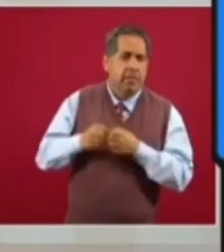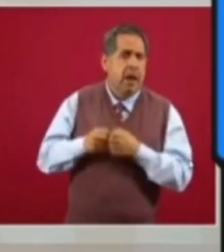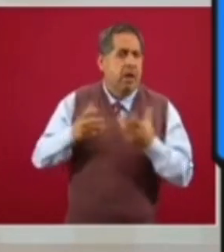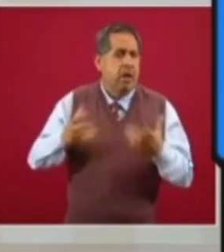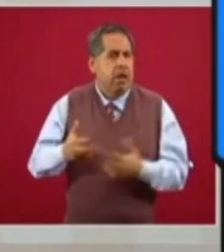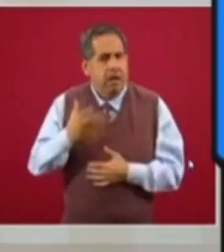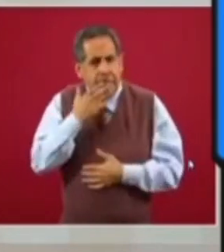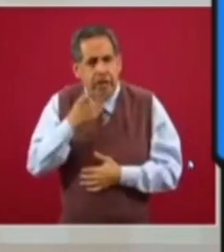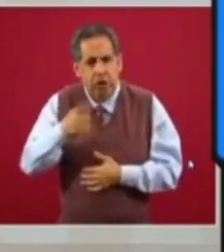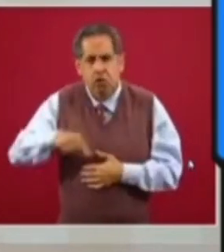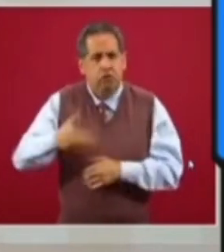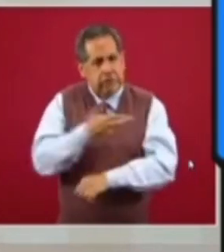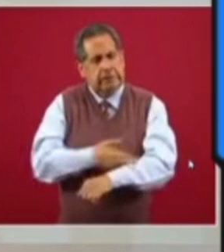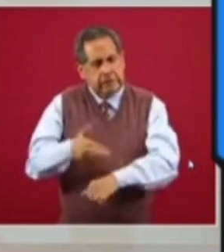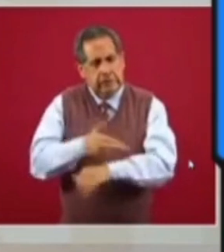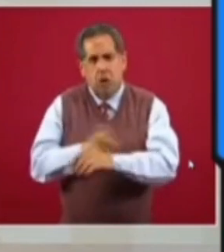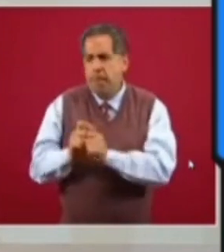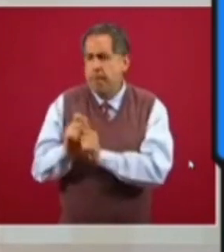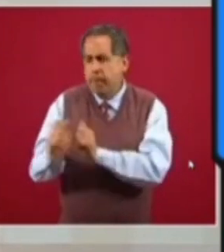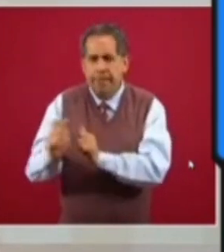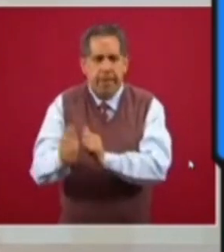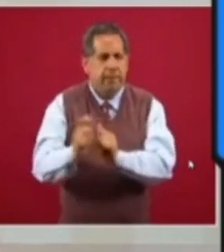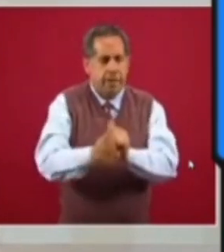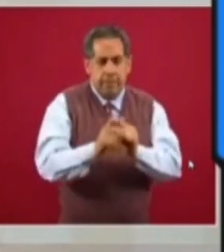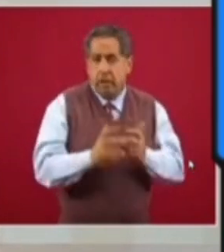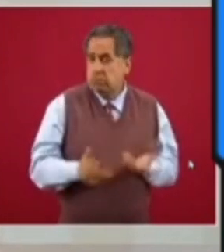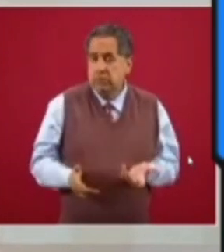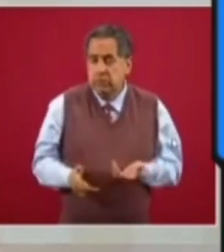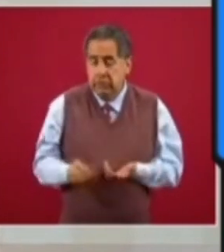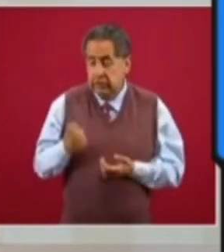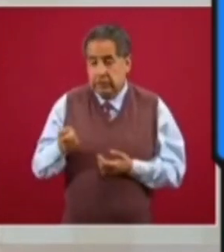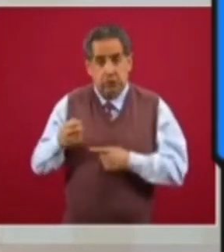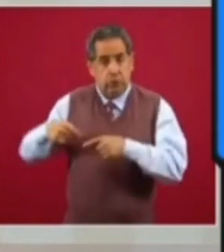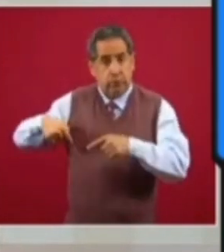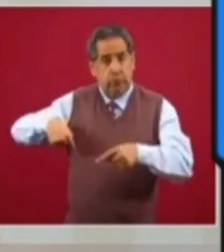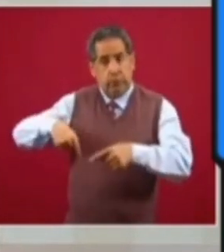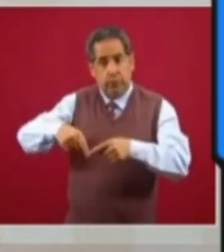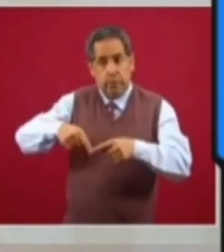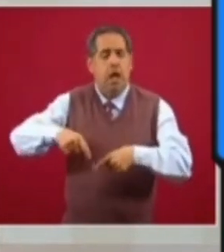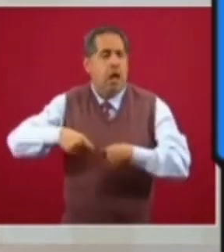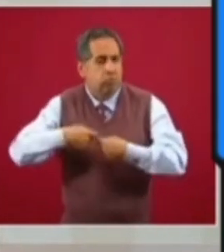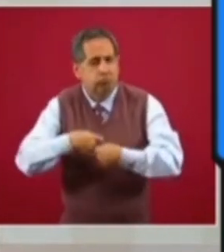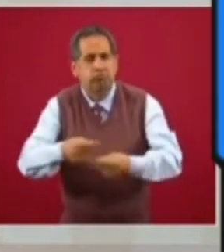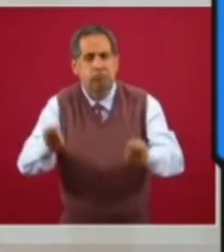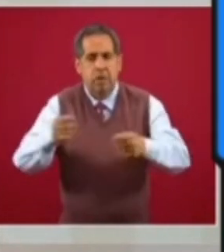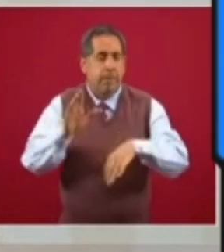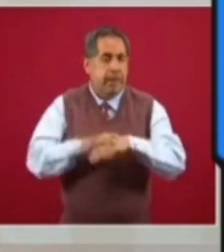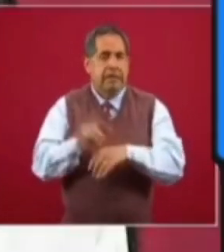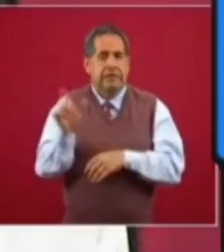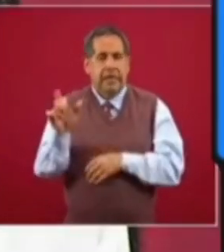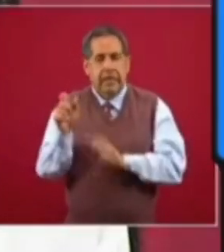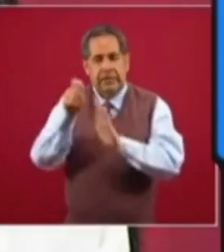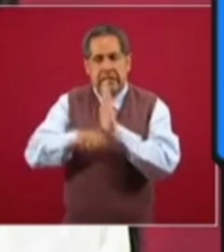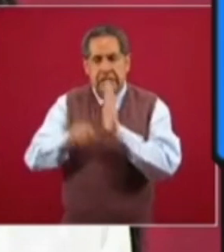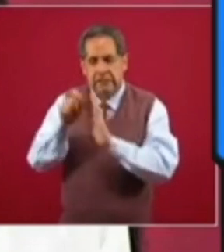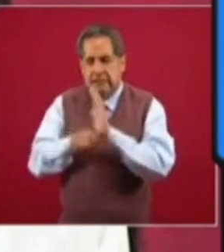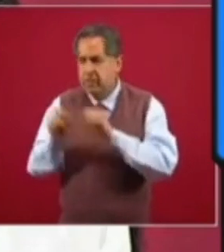y hemos estado tramitando estos medios de pago. Entonces, en estos próximos días vamos a hacer la entrega de esas tarjetas